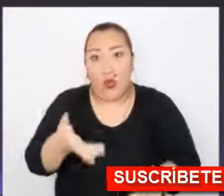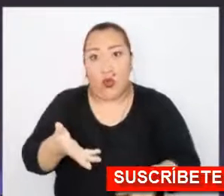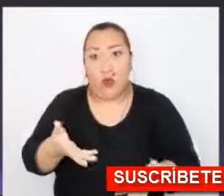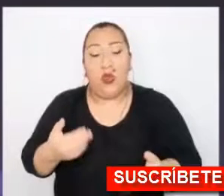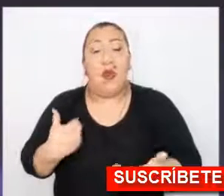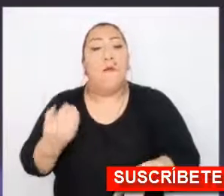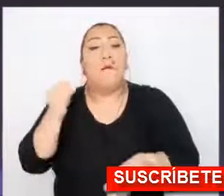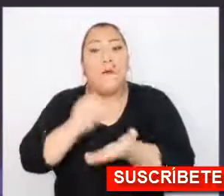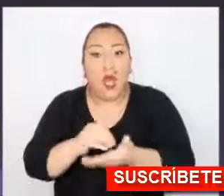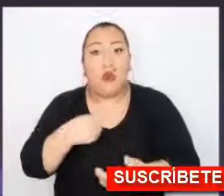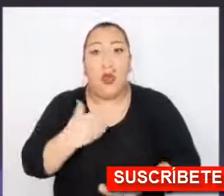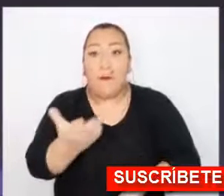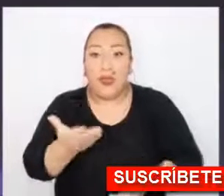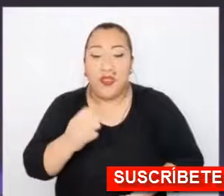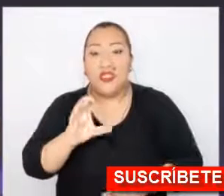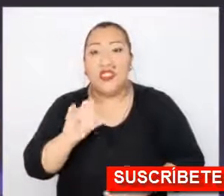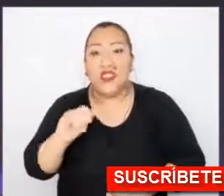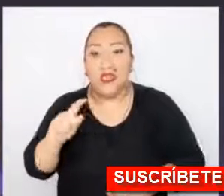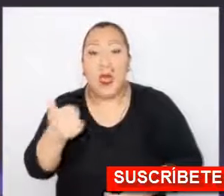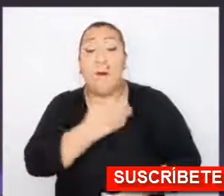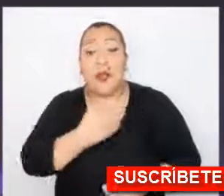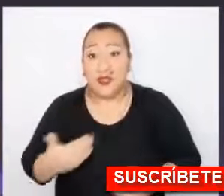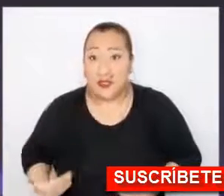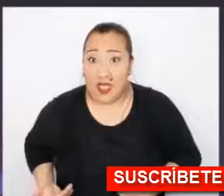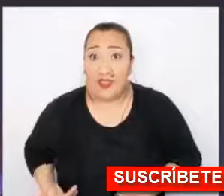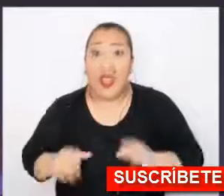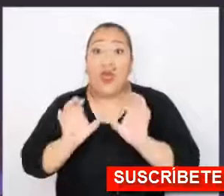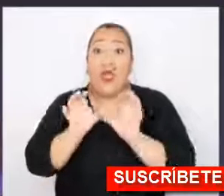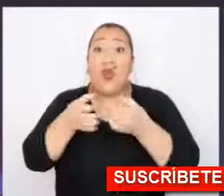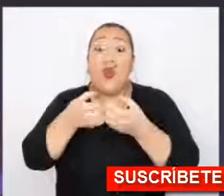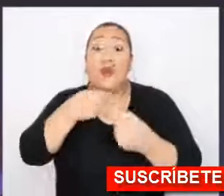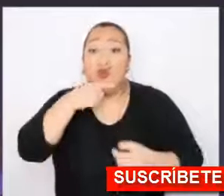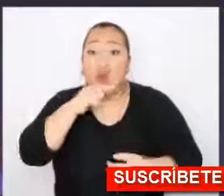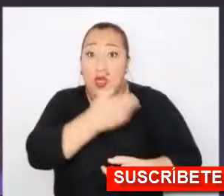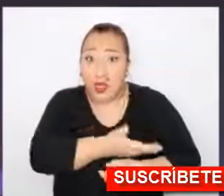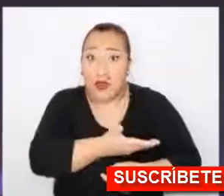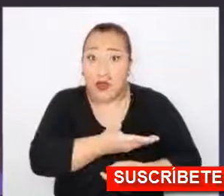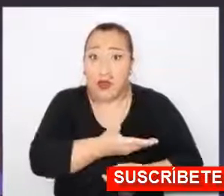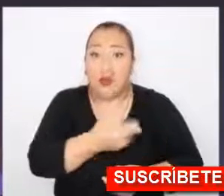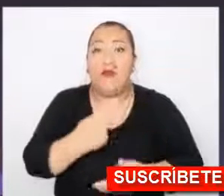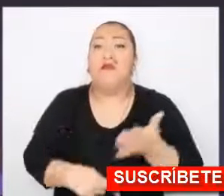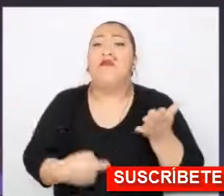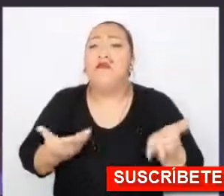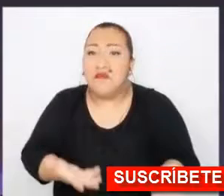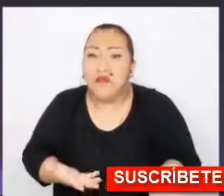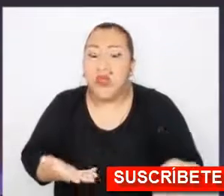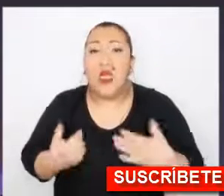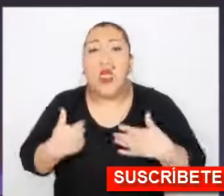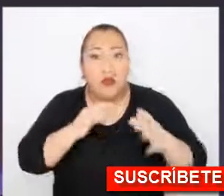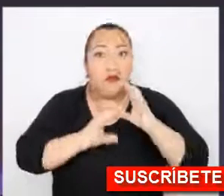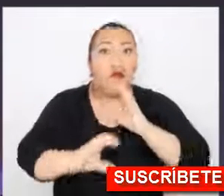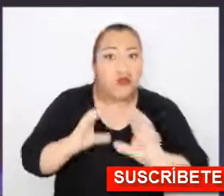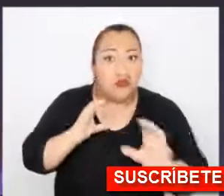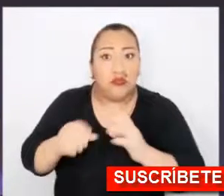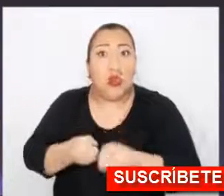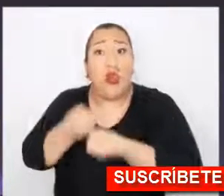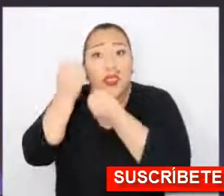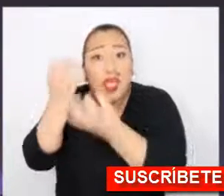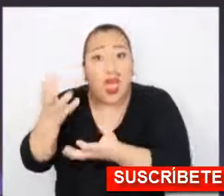Y por eso también voy a pedir cita, como digo, a la Presidenta del Congreso para